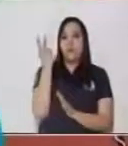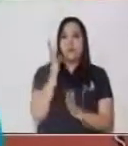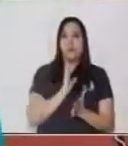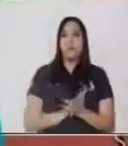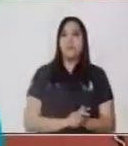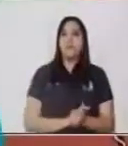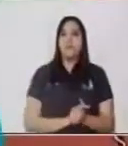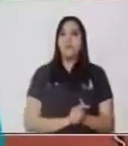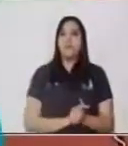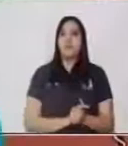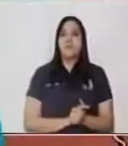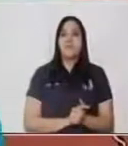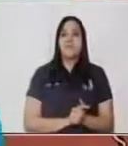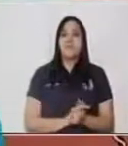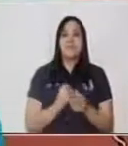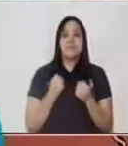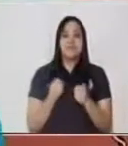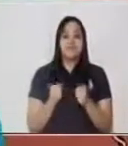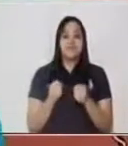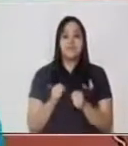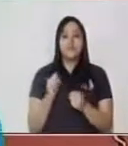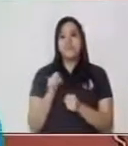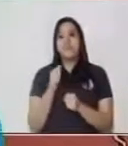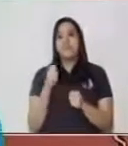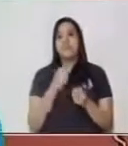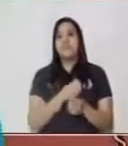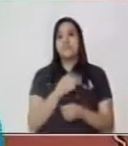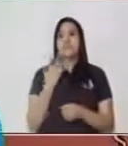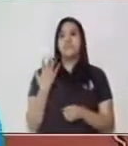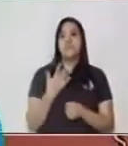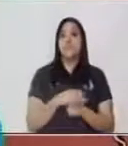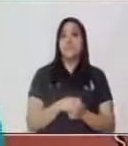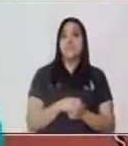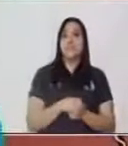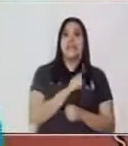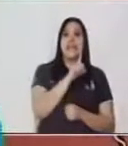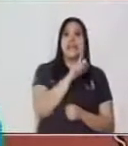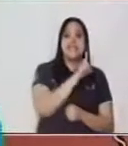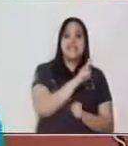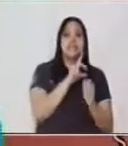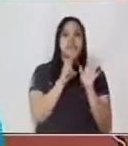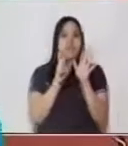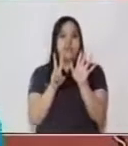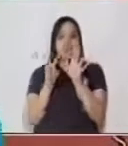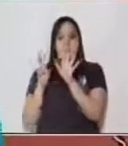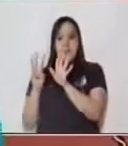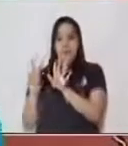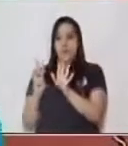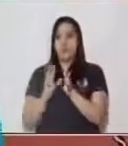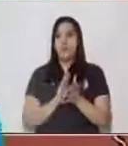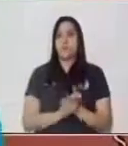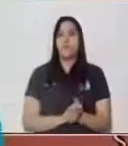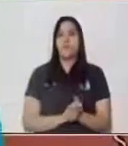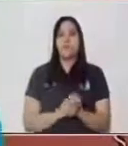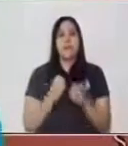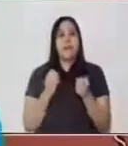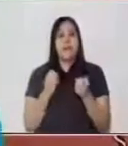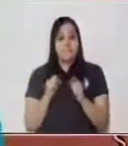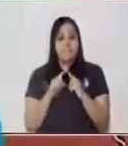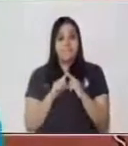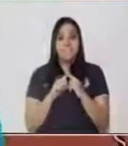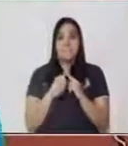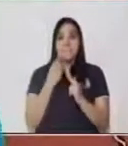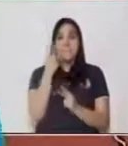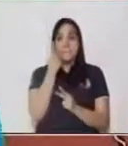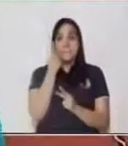Y vamos a hacer el número 178. Vamos a empezar, entonces, a